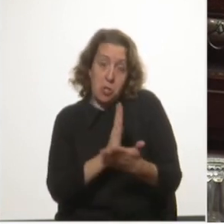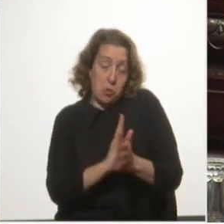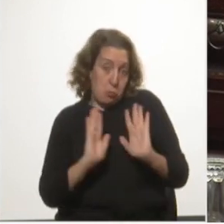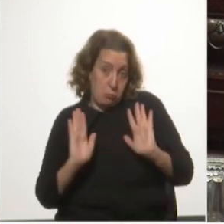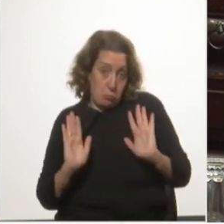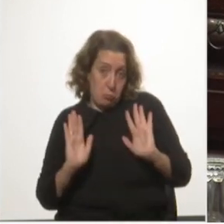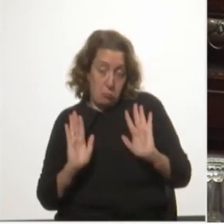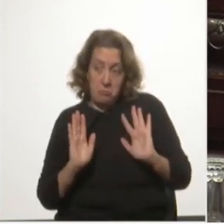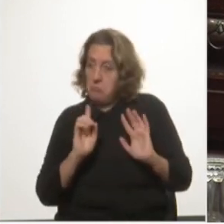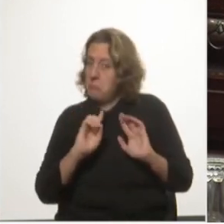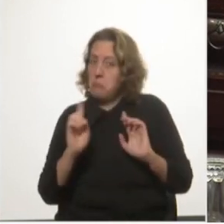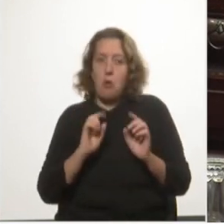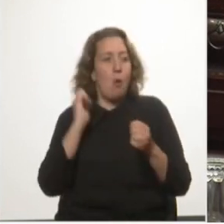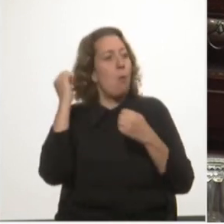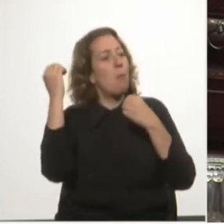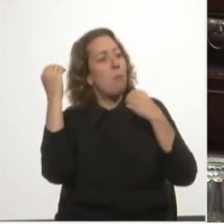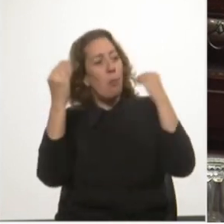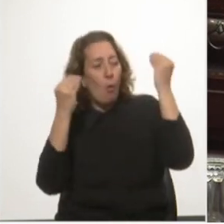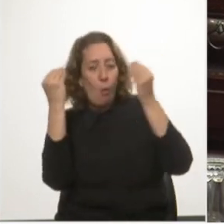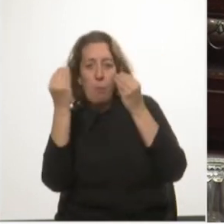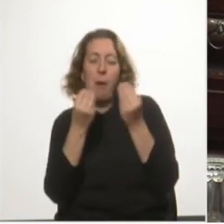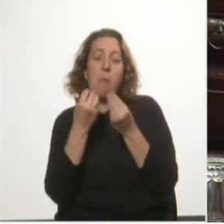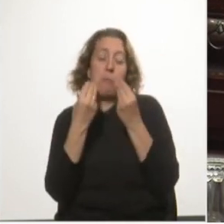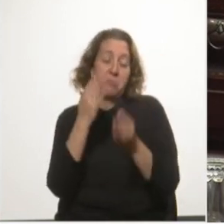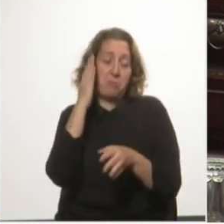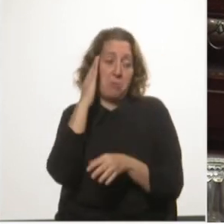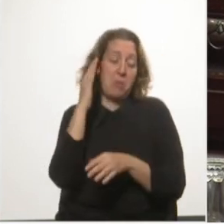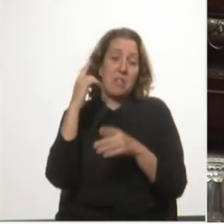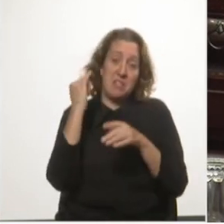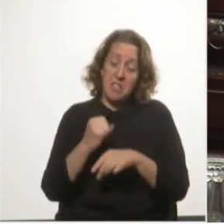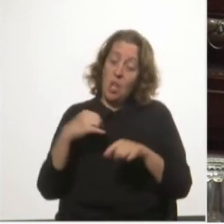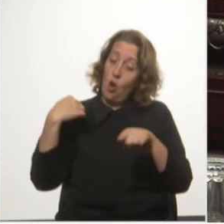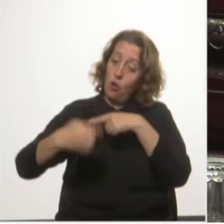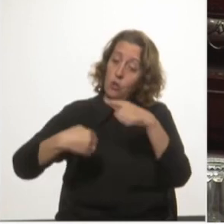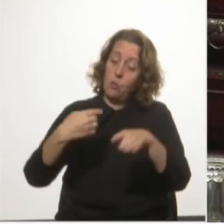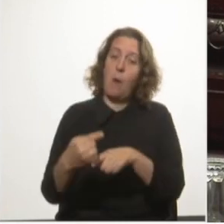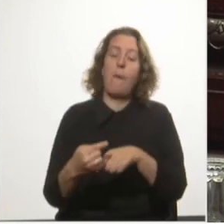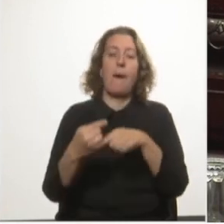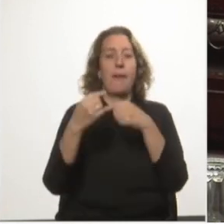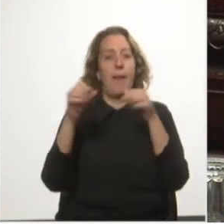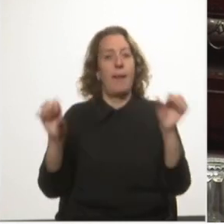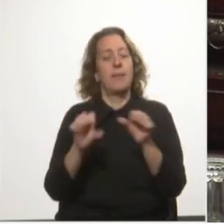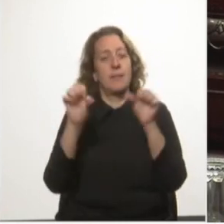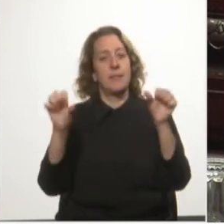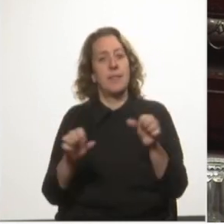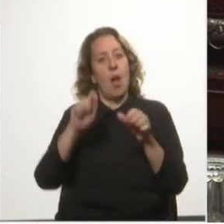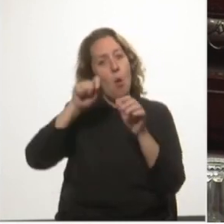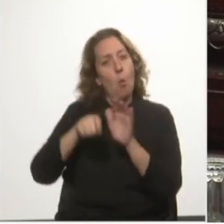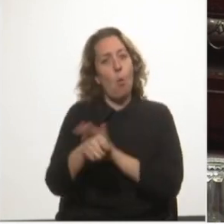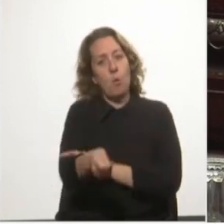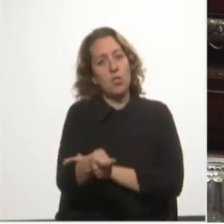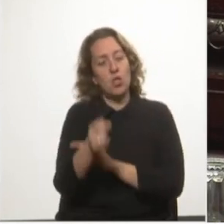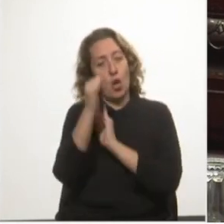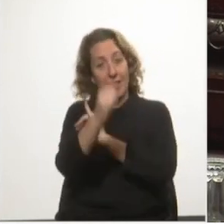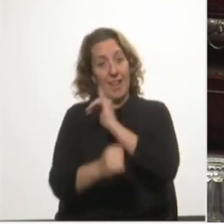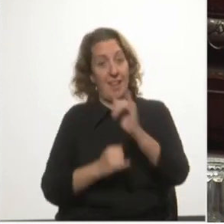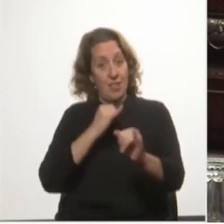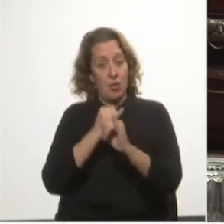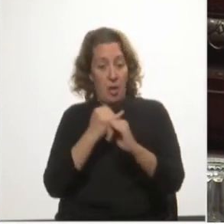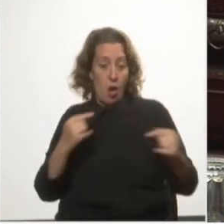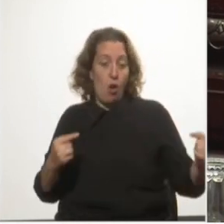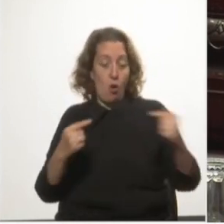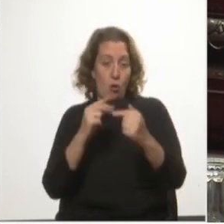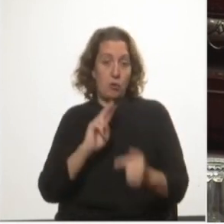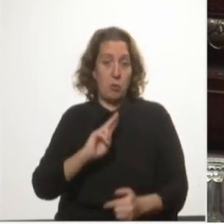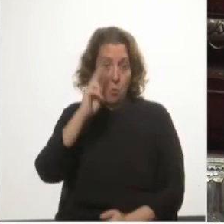No nos inquietamos porque sabíamos que de continuar y pretender iniciar efectivamente un juicio internacional contra el Estado uruguayo,